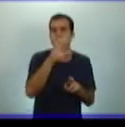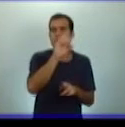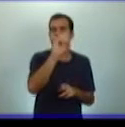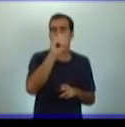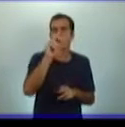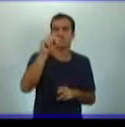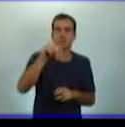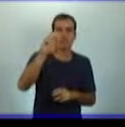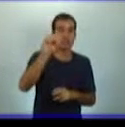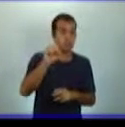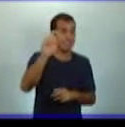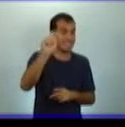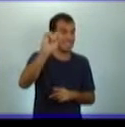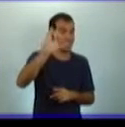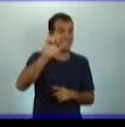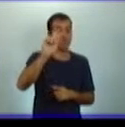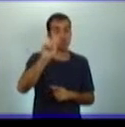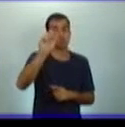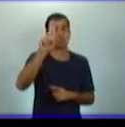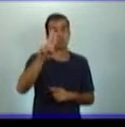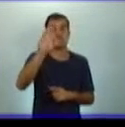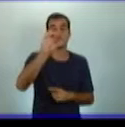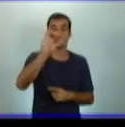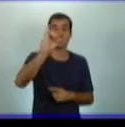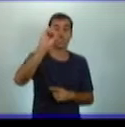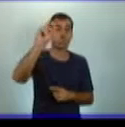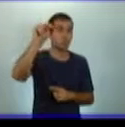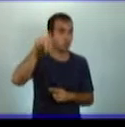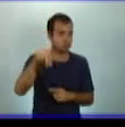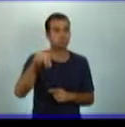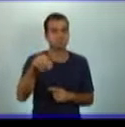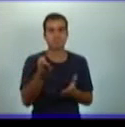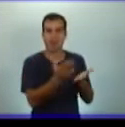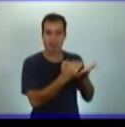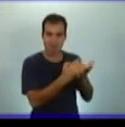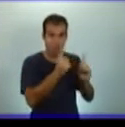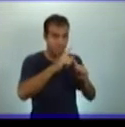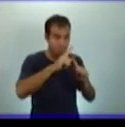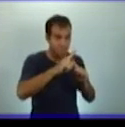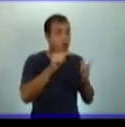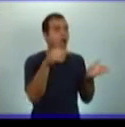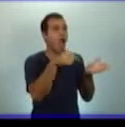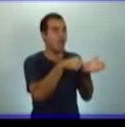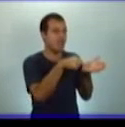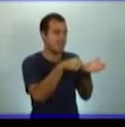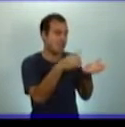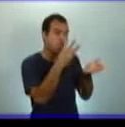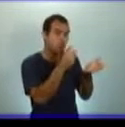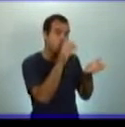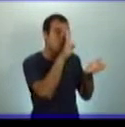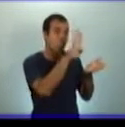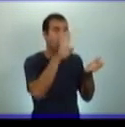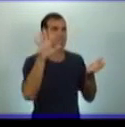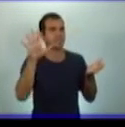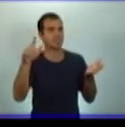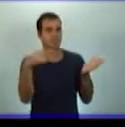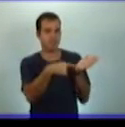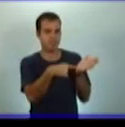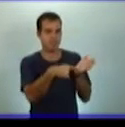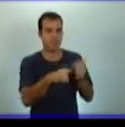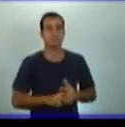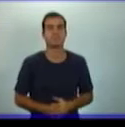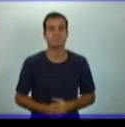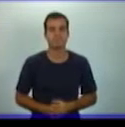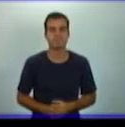y la vamos a responder por las páginas 4 y 5. Pero me gustaría